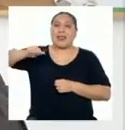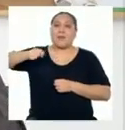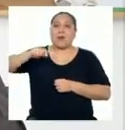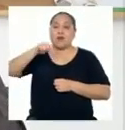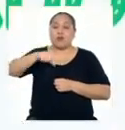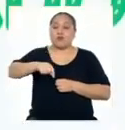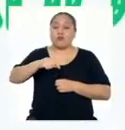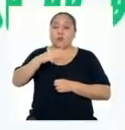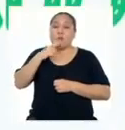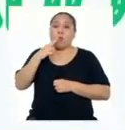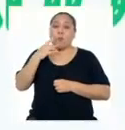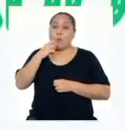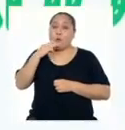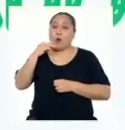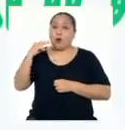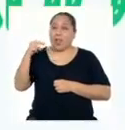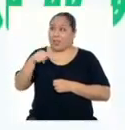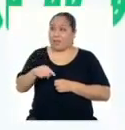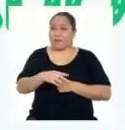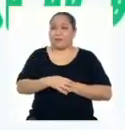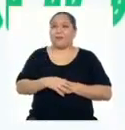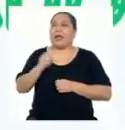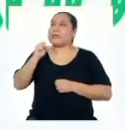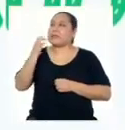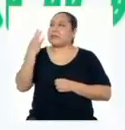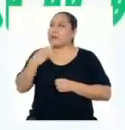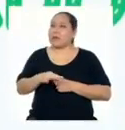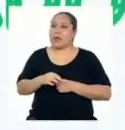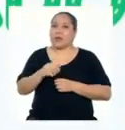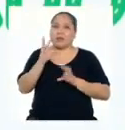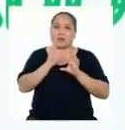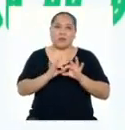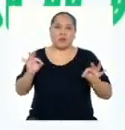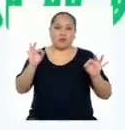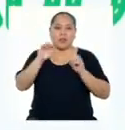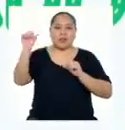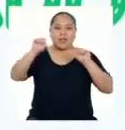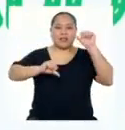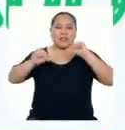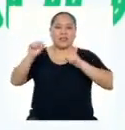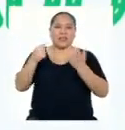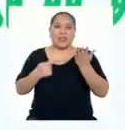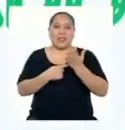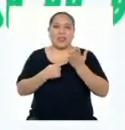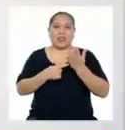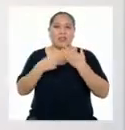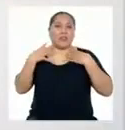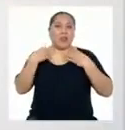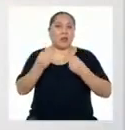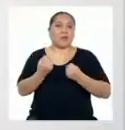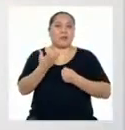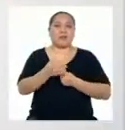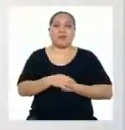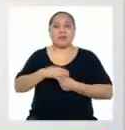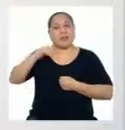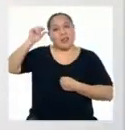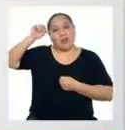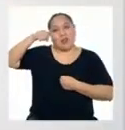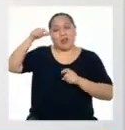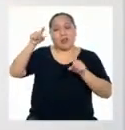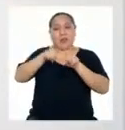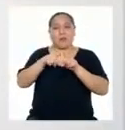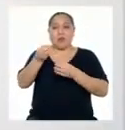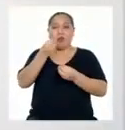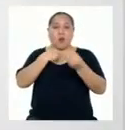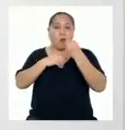se colorea violeta. Es verdad. Qué importante rol el de la ciencia y de la tecnología para la salud. Recuerda también